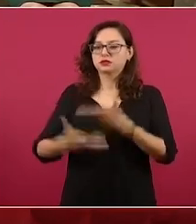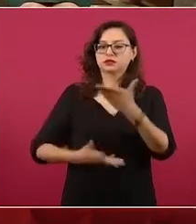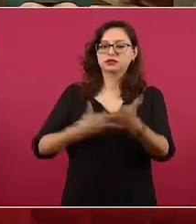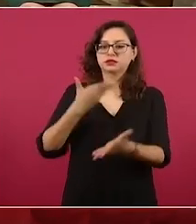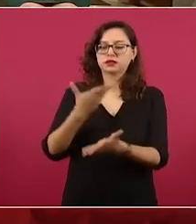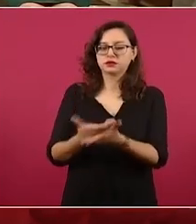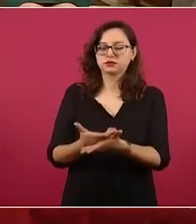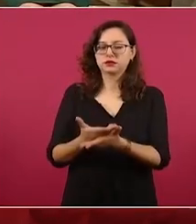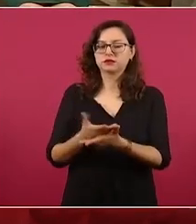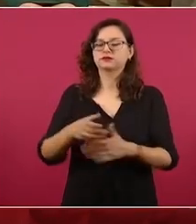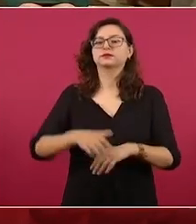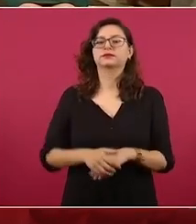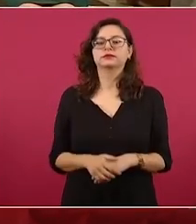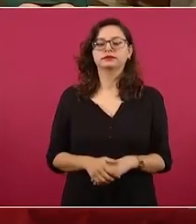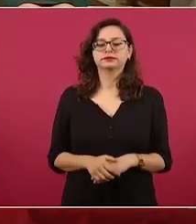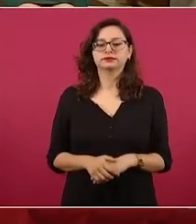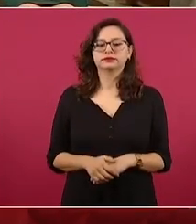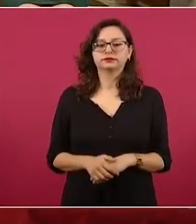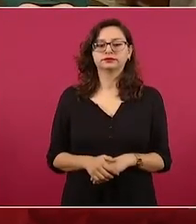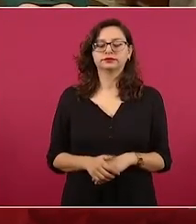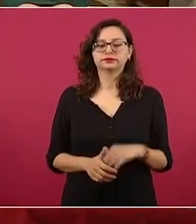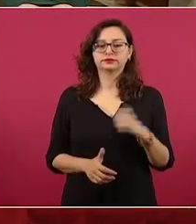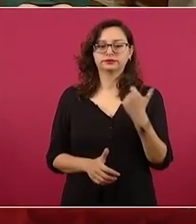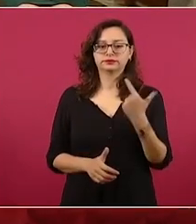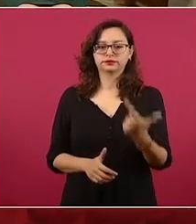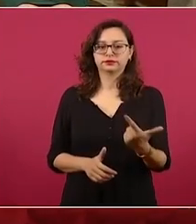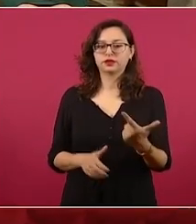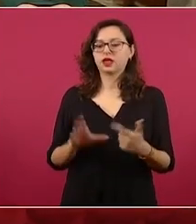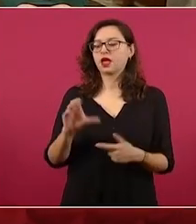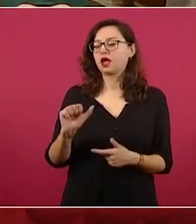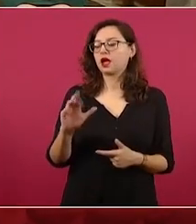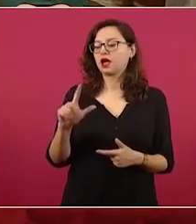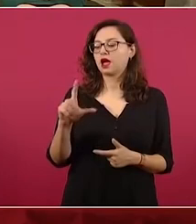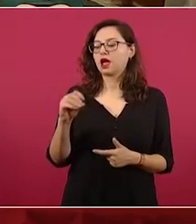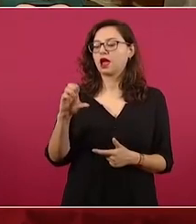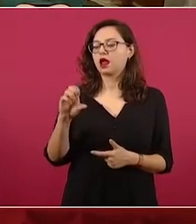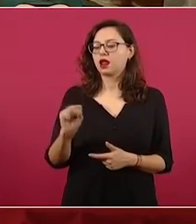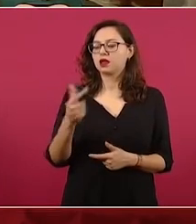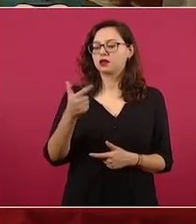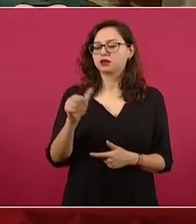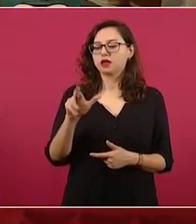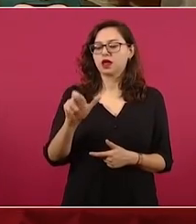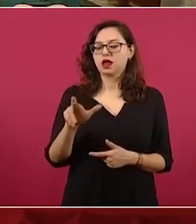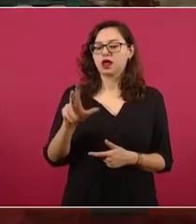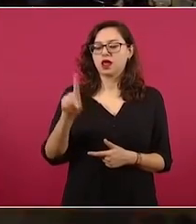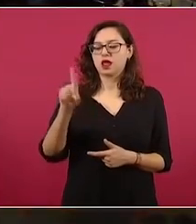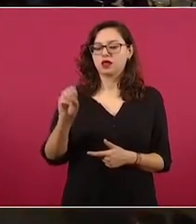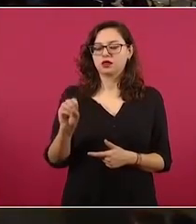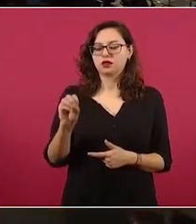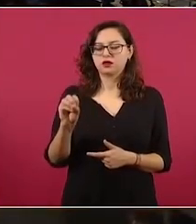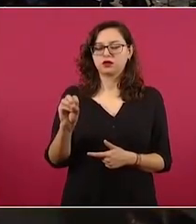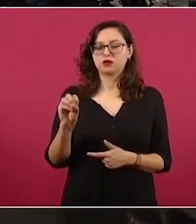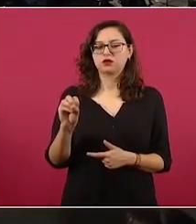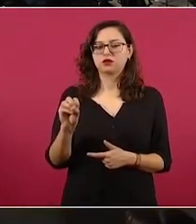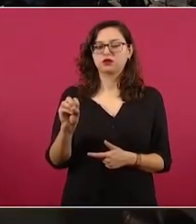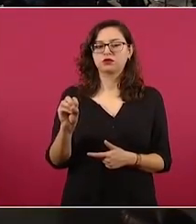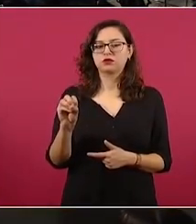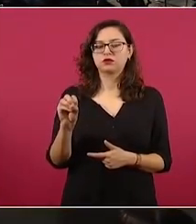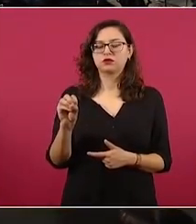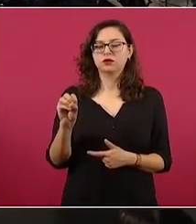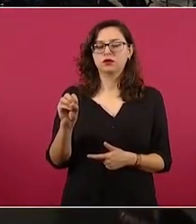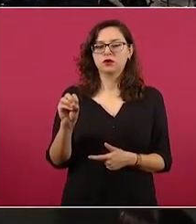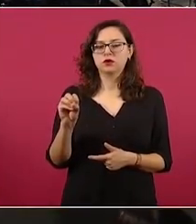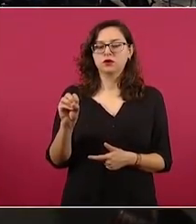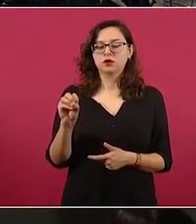Contribuyente. Carlos Gerardo Malanche Flores,